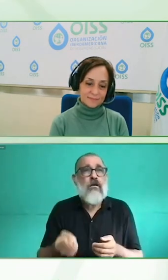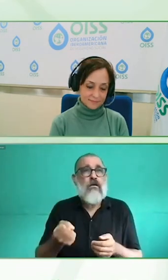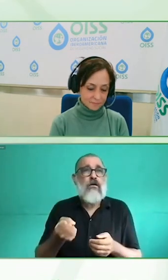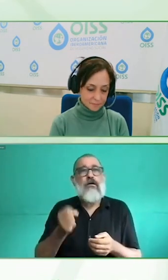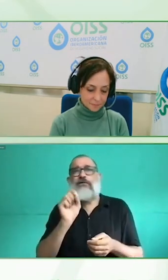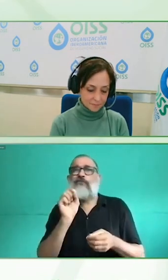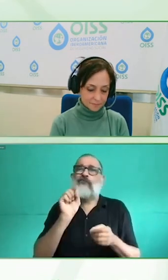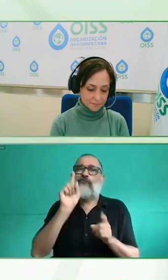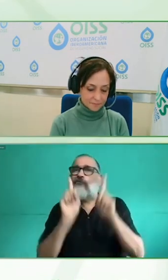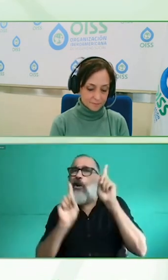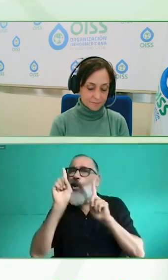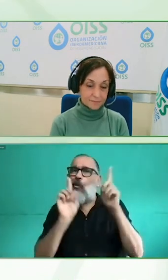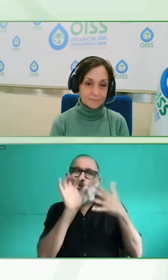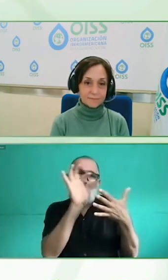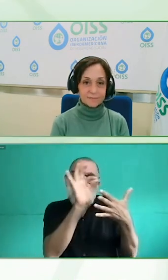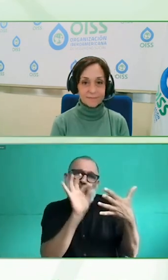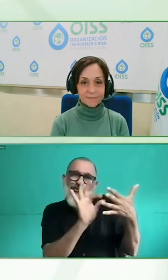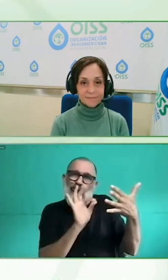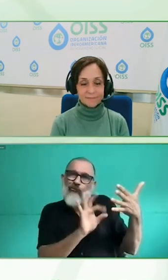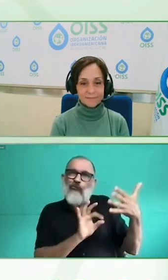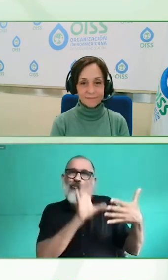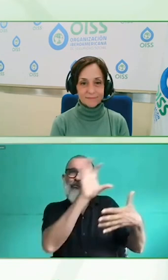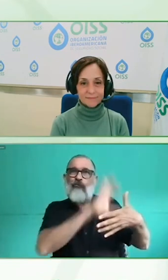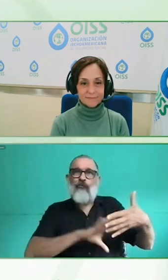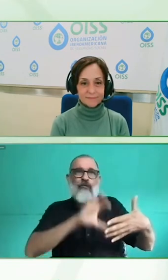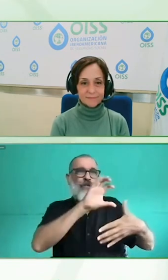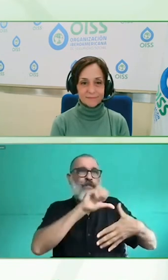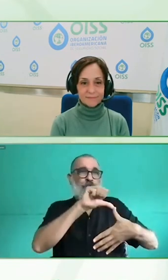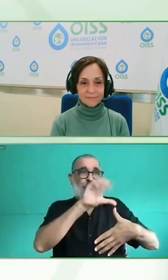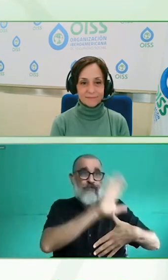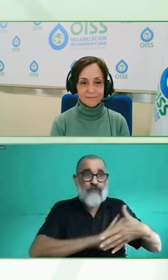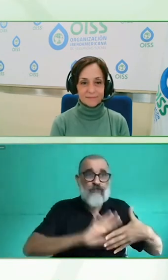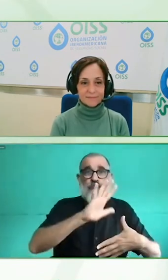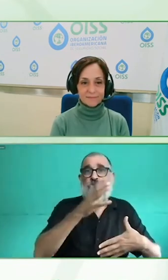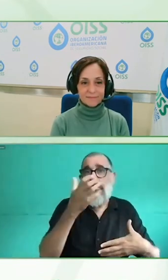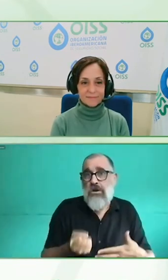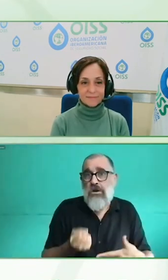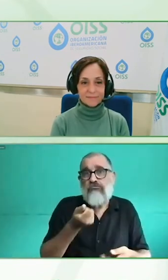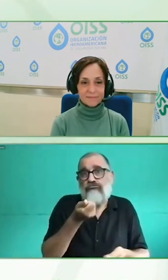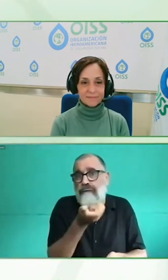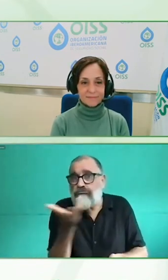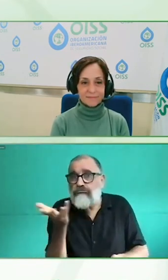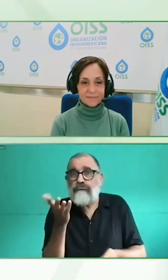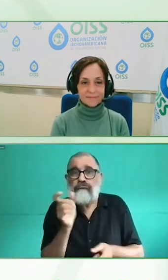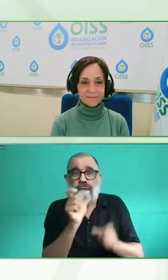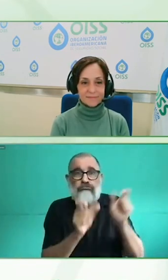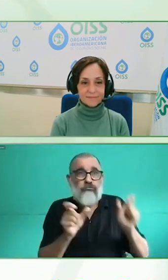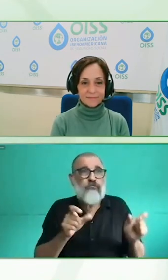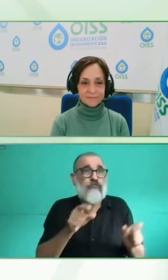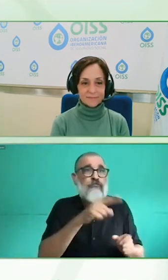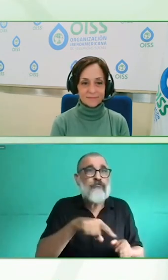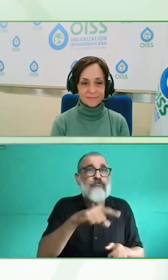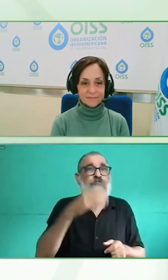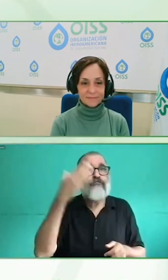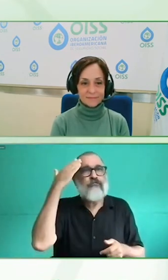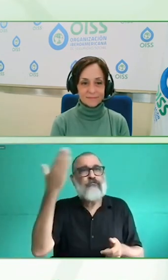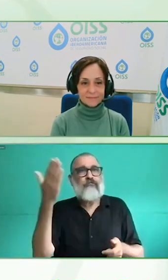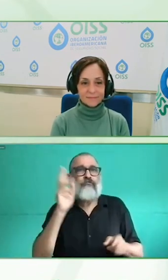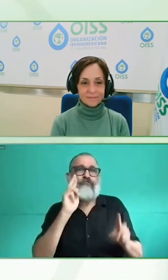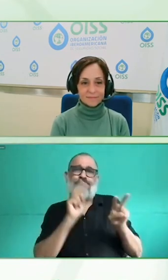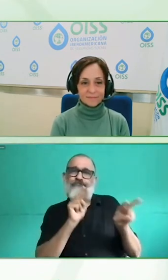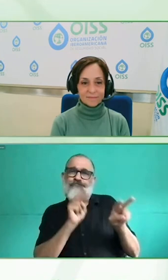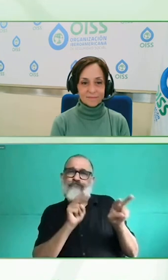uno no puede diseñar para lo que desconoce y una de las experiencias que tal vez tenemos es con varias empresas